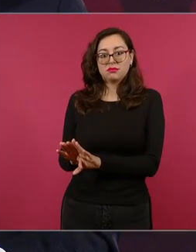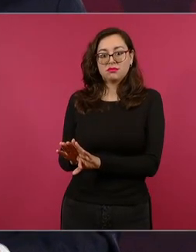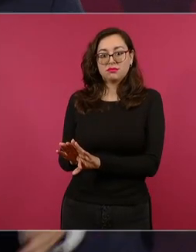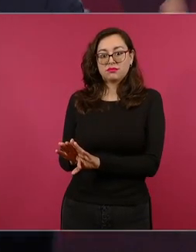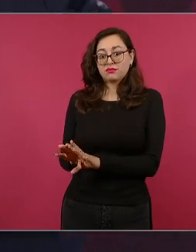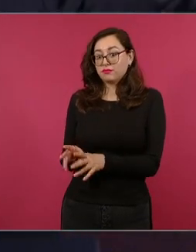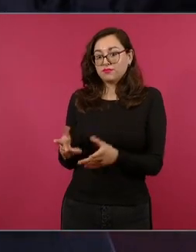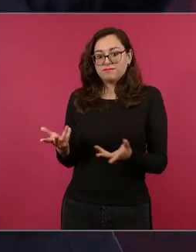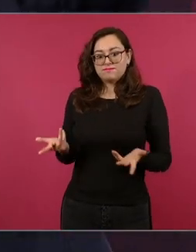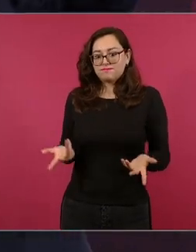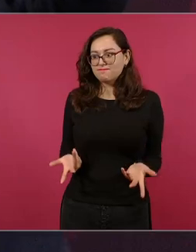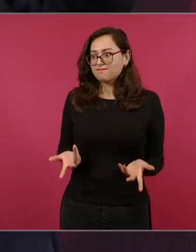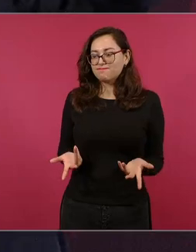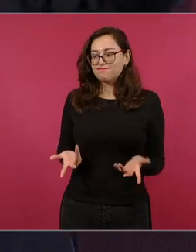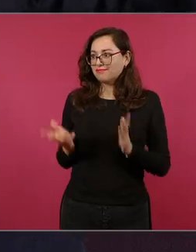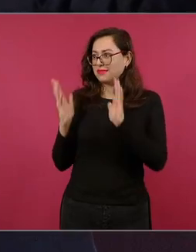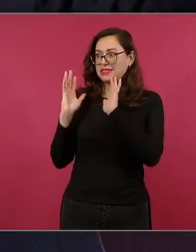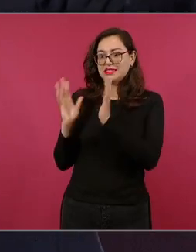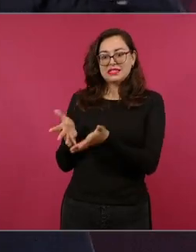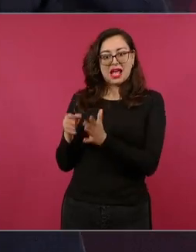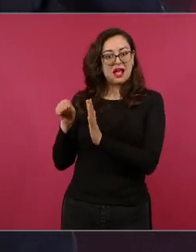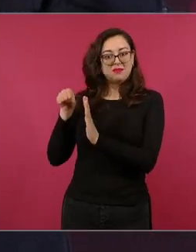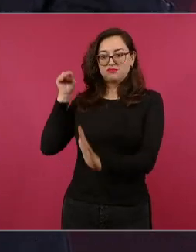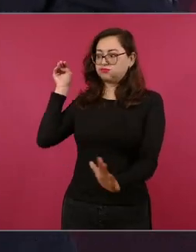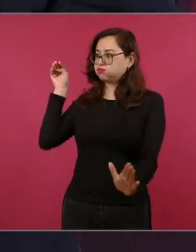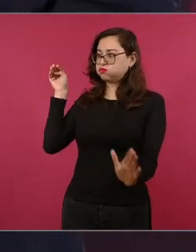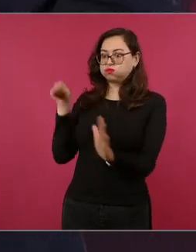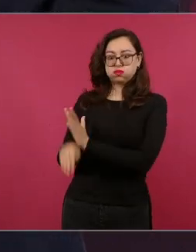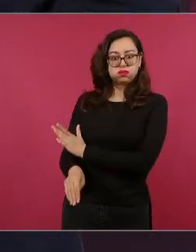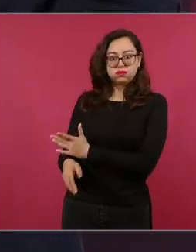la decadencia en que